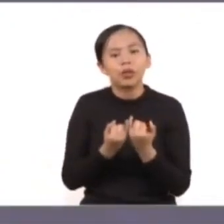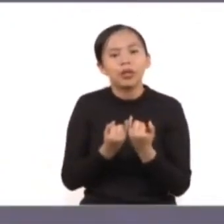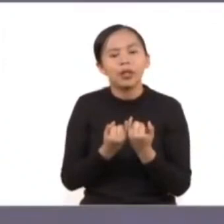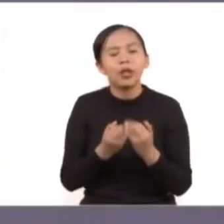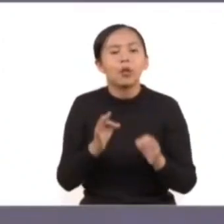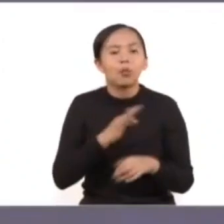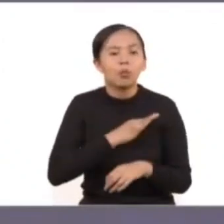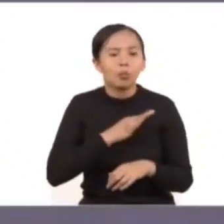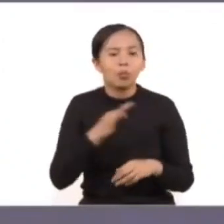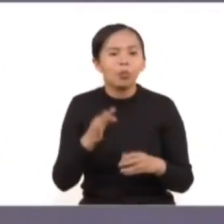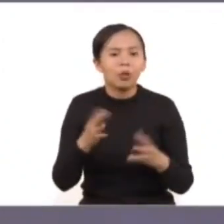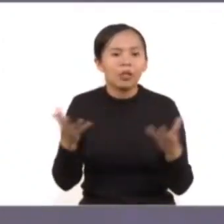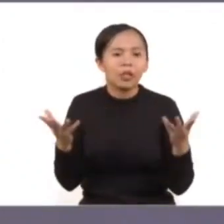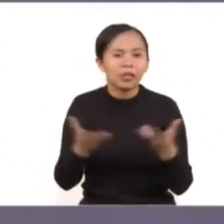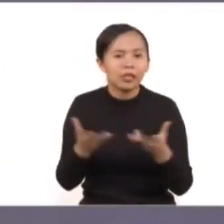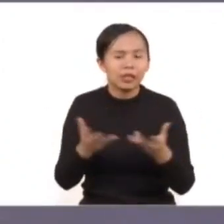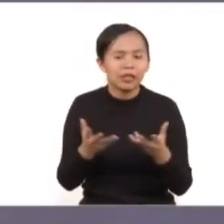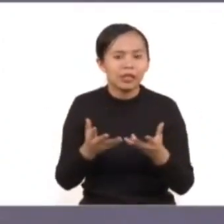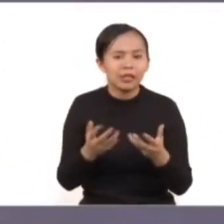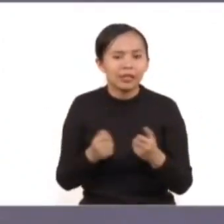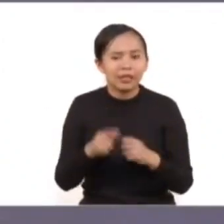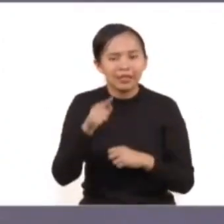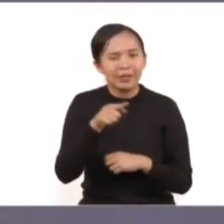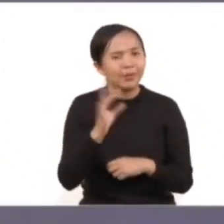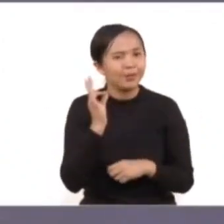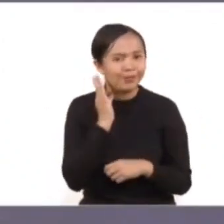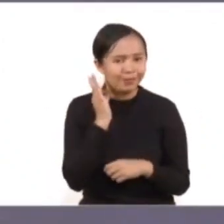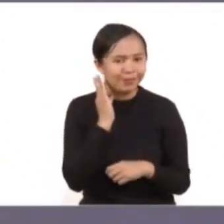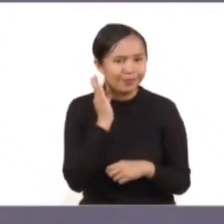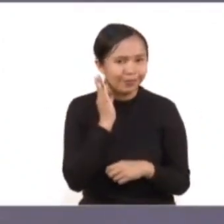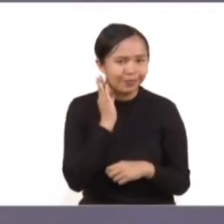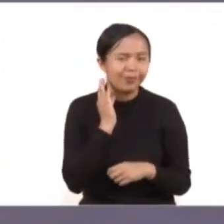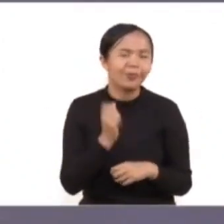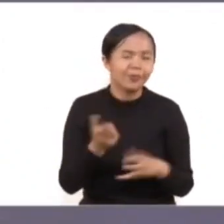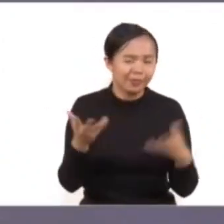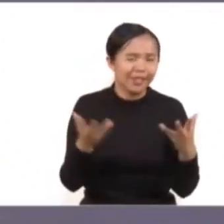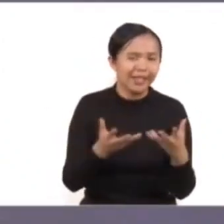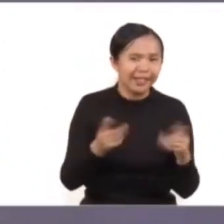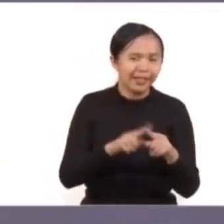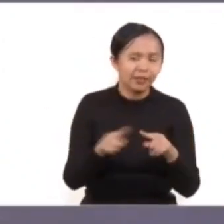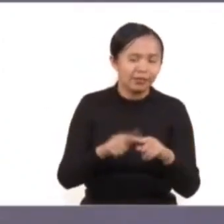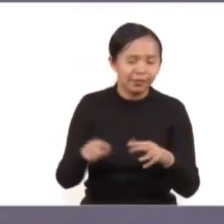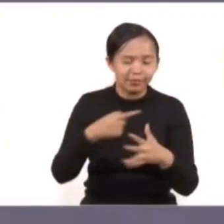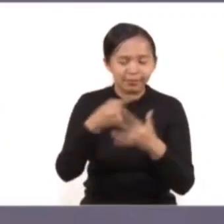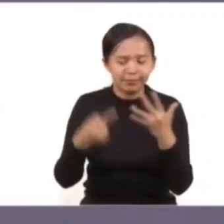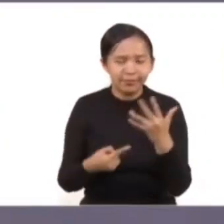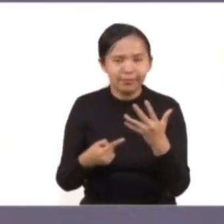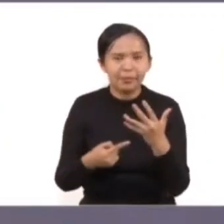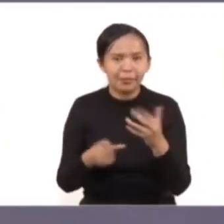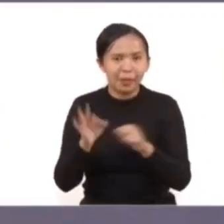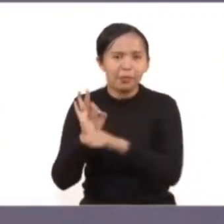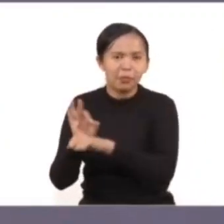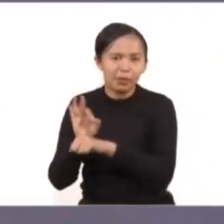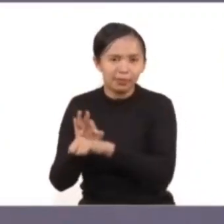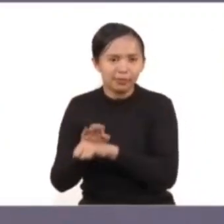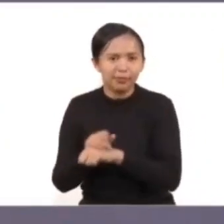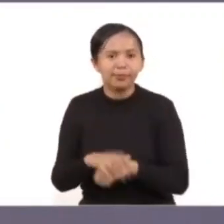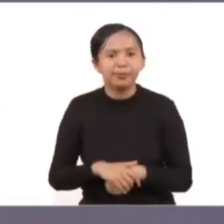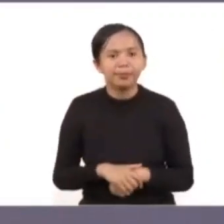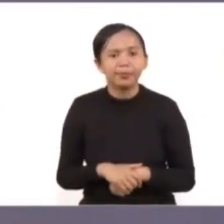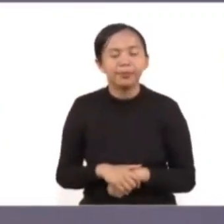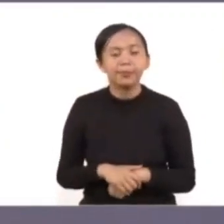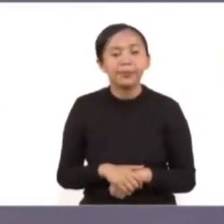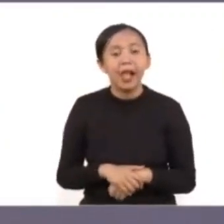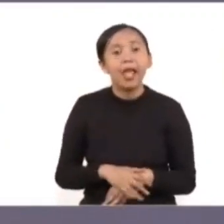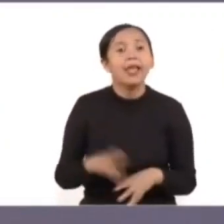realiza la Fiscalía de la Ciudad de México. La ejecución de las medidas de protección requiere de una